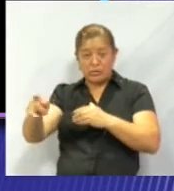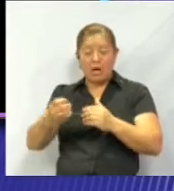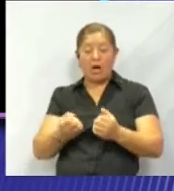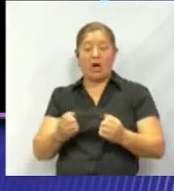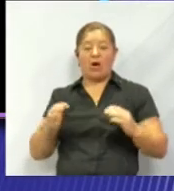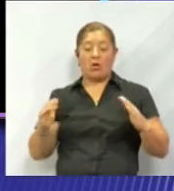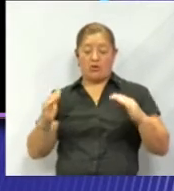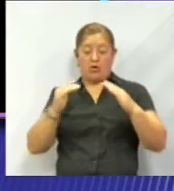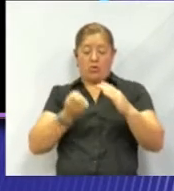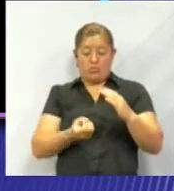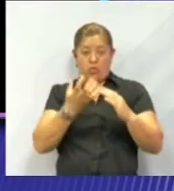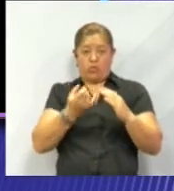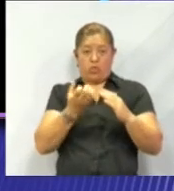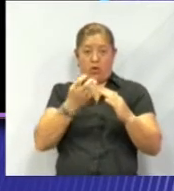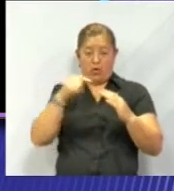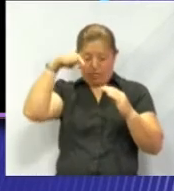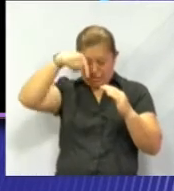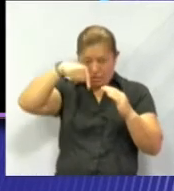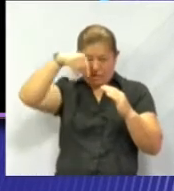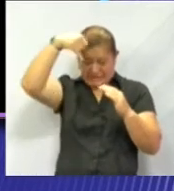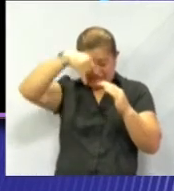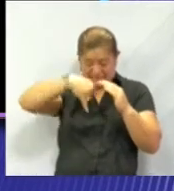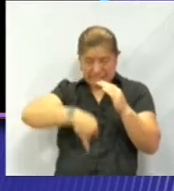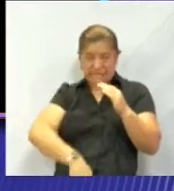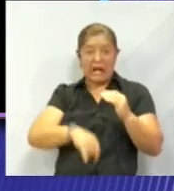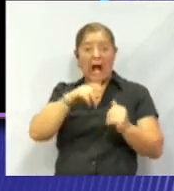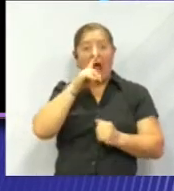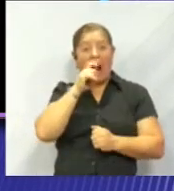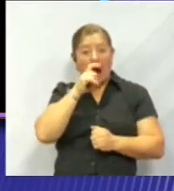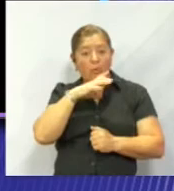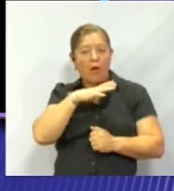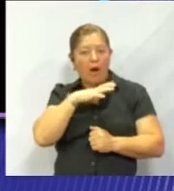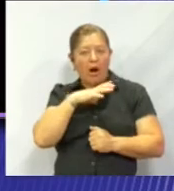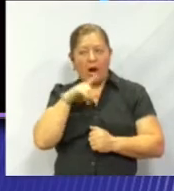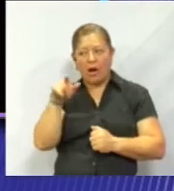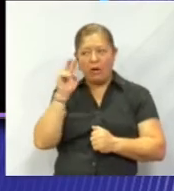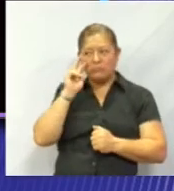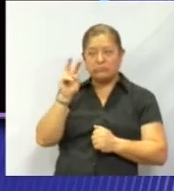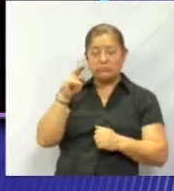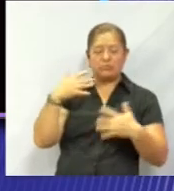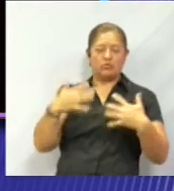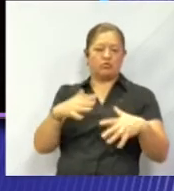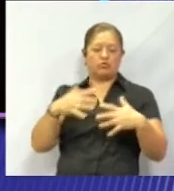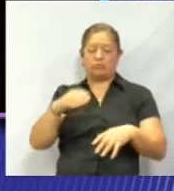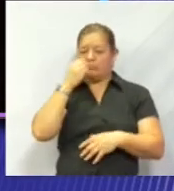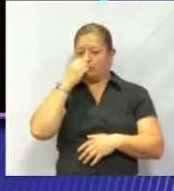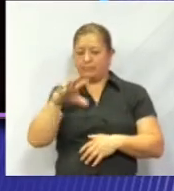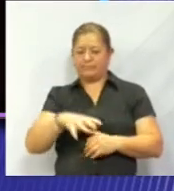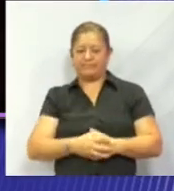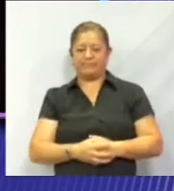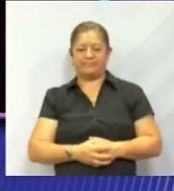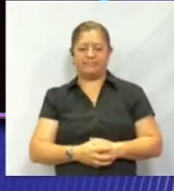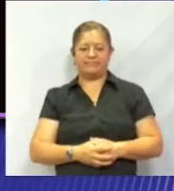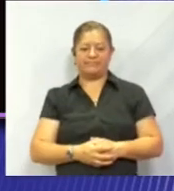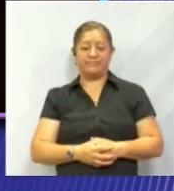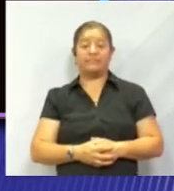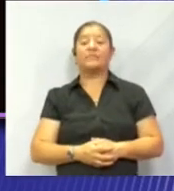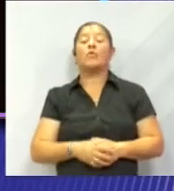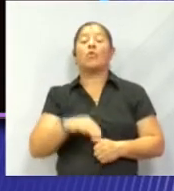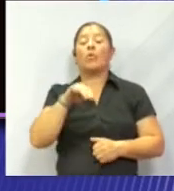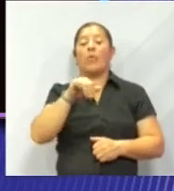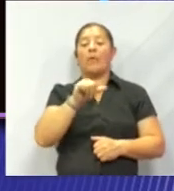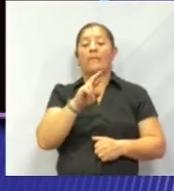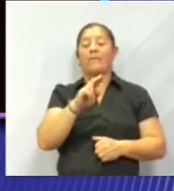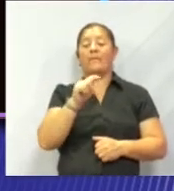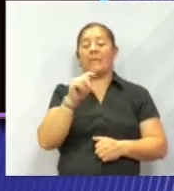planeta que a mí se me hace de los más misteriosos y mágicos que existen. Pues imagínate, Marte, una de